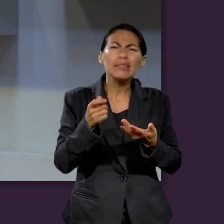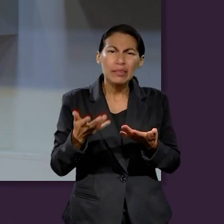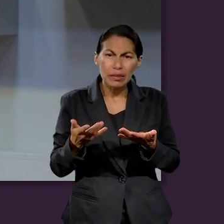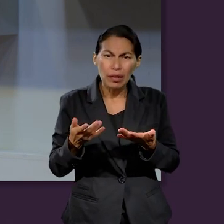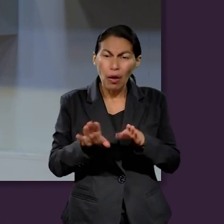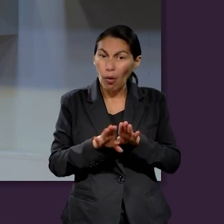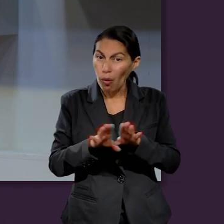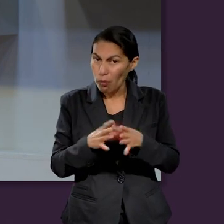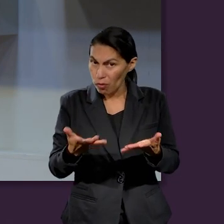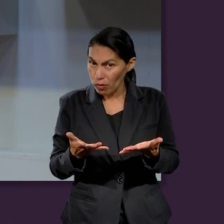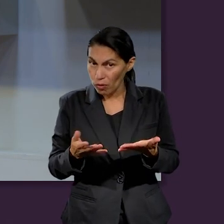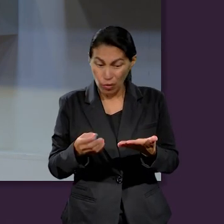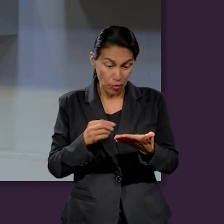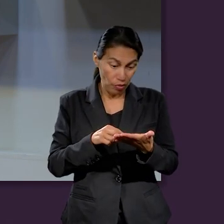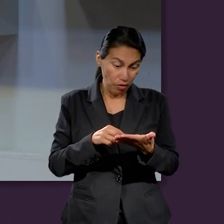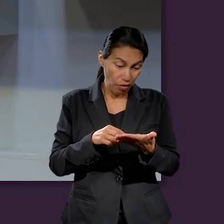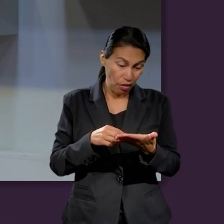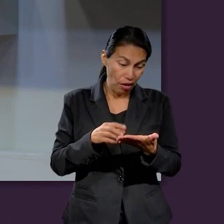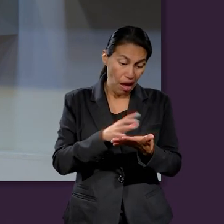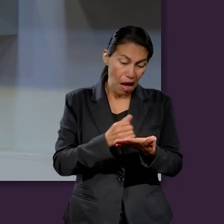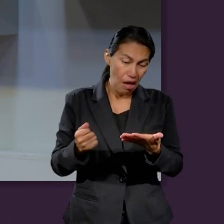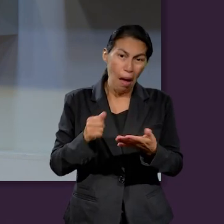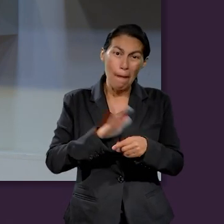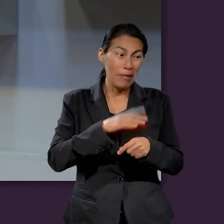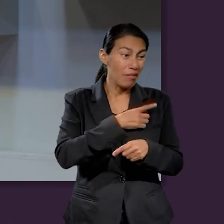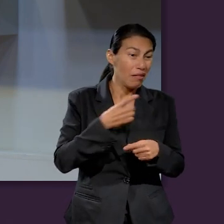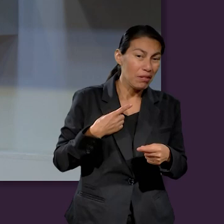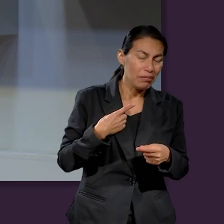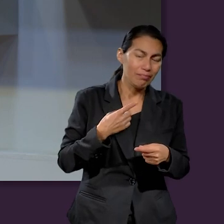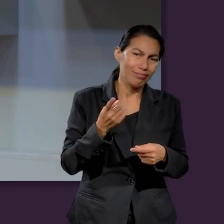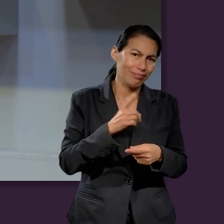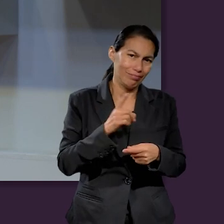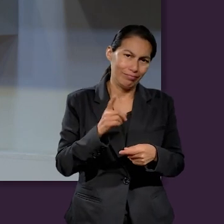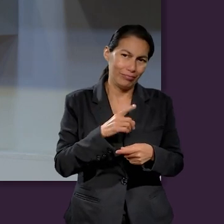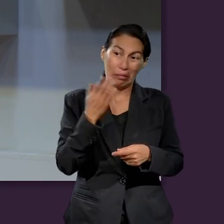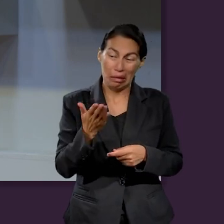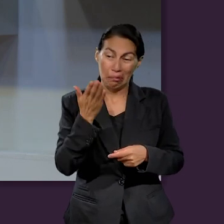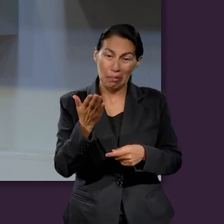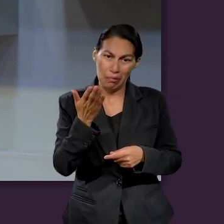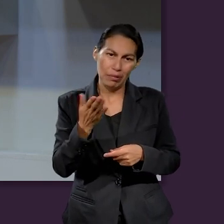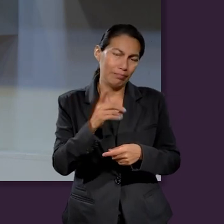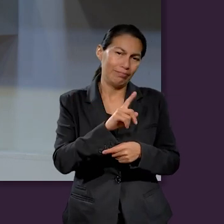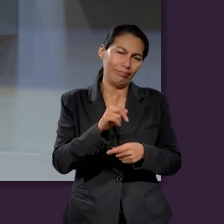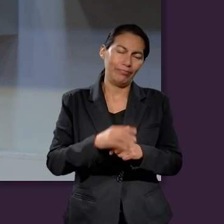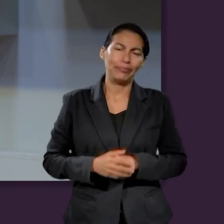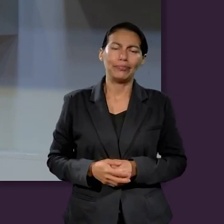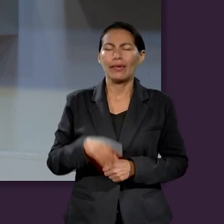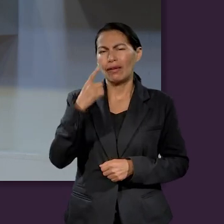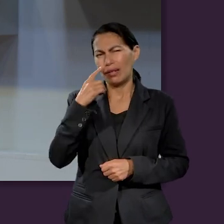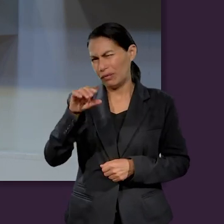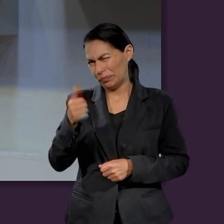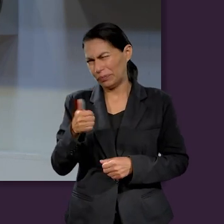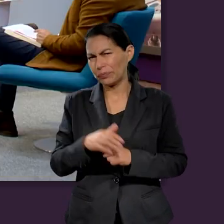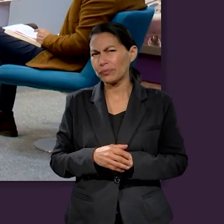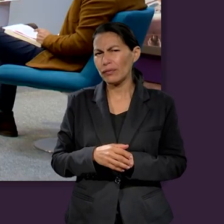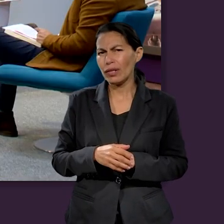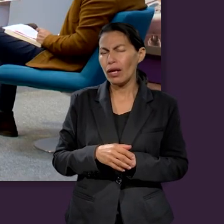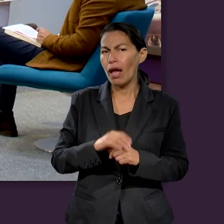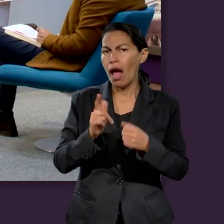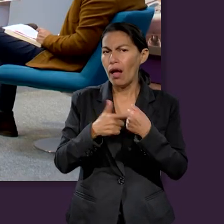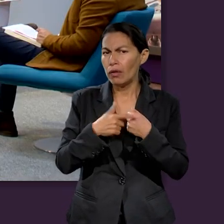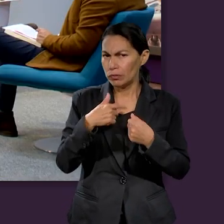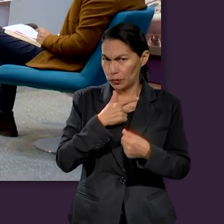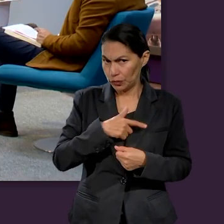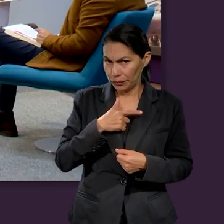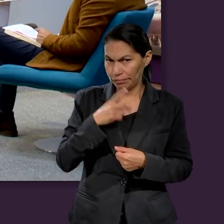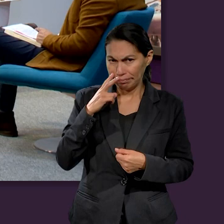analizar. Y hay otro elemento que me gustaría cerrar para luego ir con un experto. Hemos invitado a algunos expertos que nos van a llevar